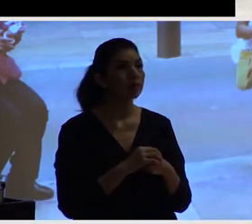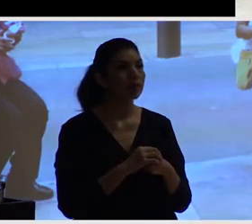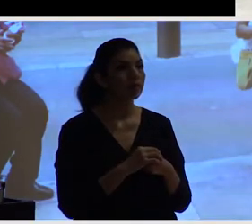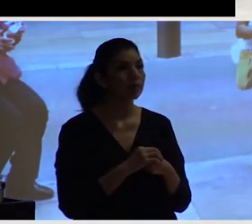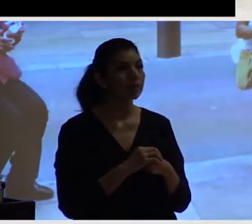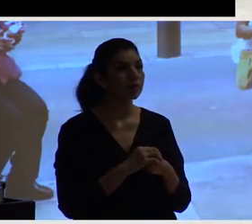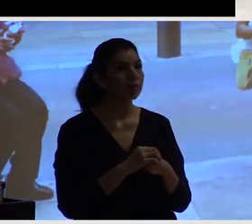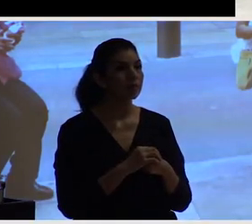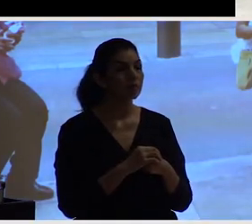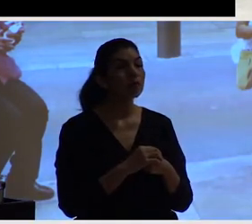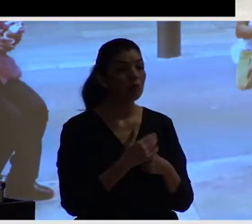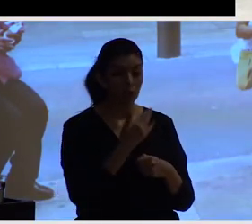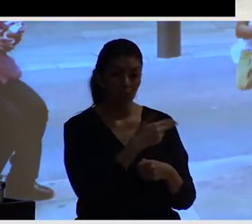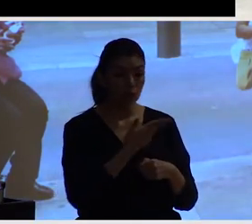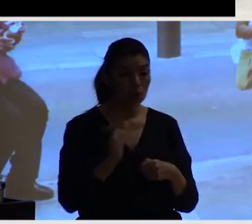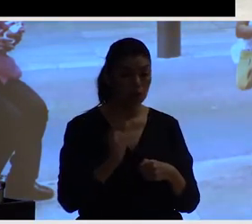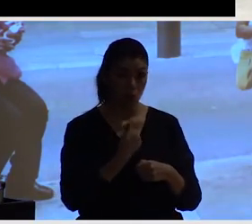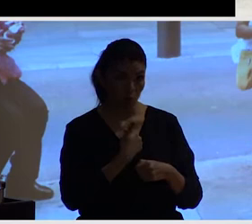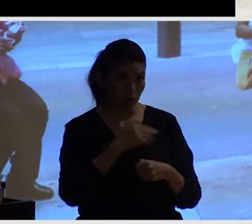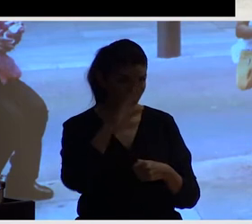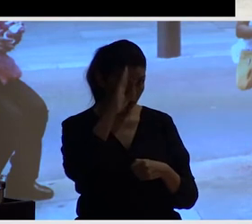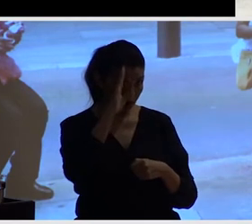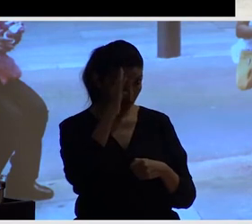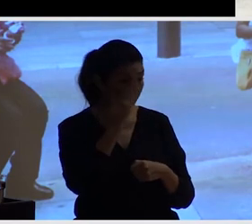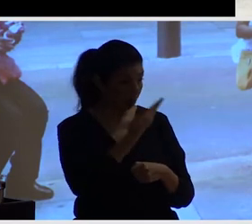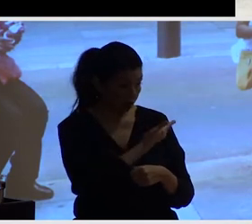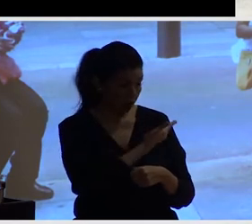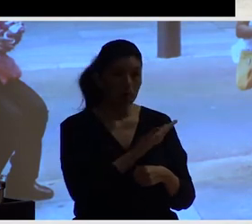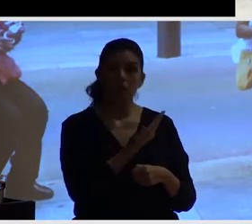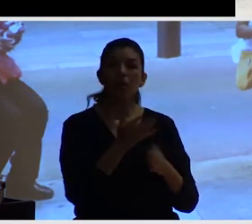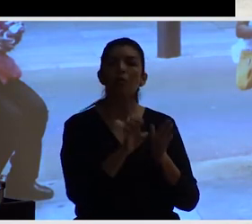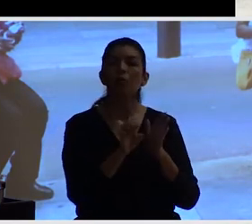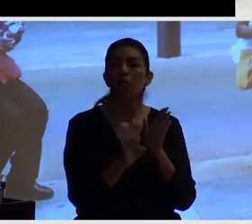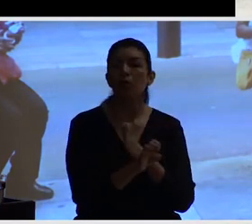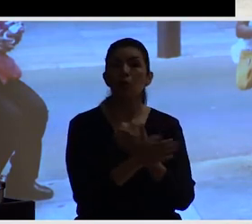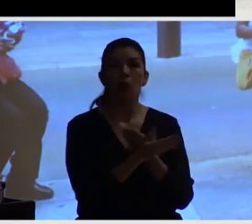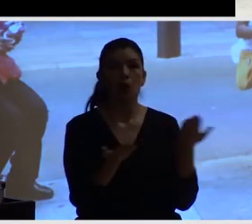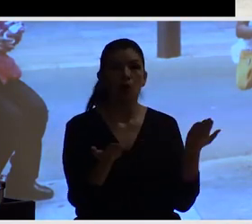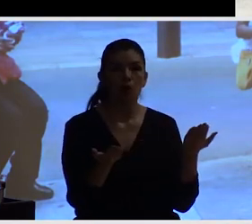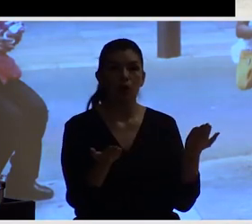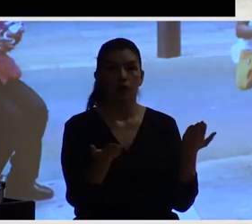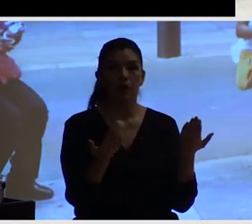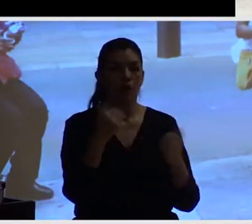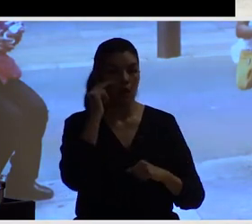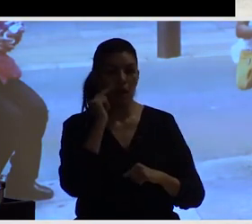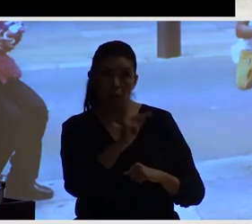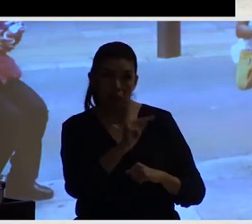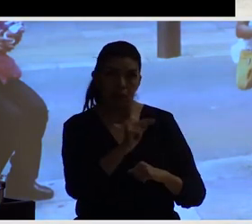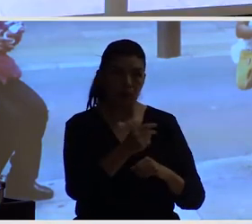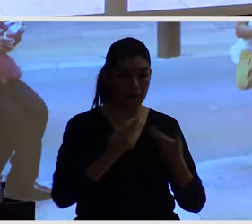asientos secundarios. Cada vez que tú encuentras a una persona que está sentada en una cosa que no está diseñada por sentarse, esta es